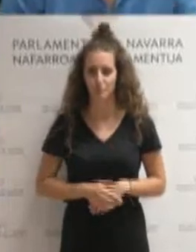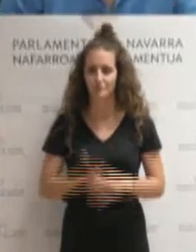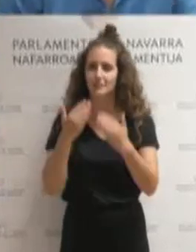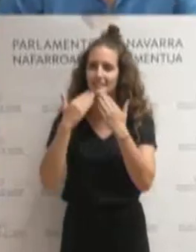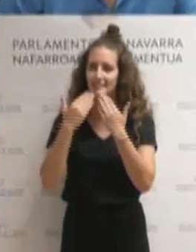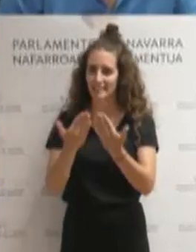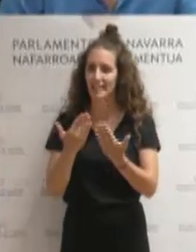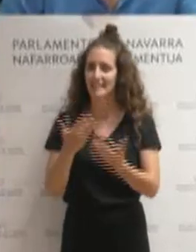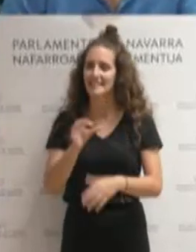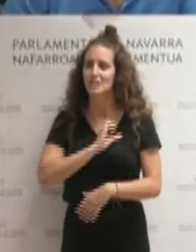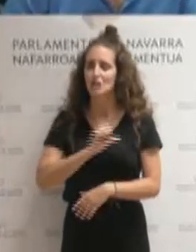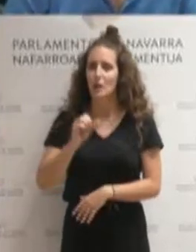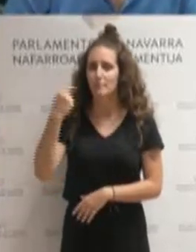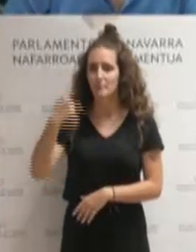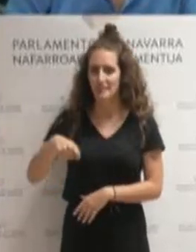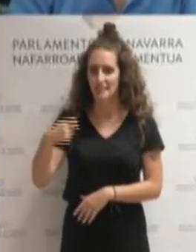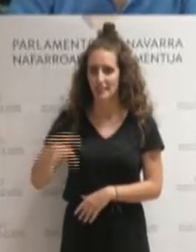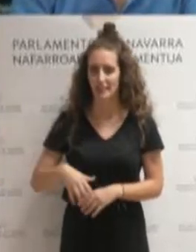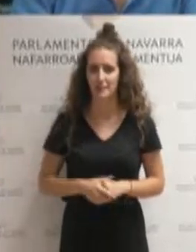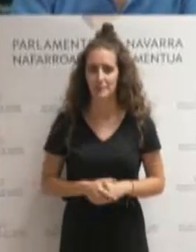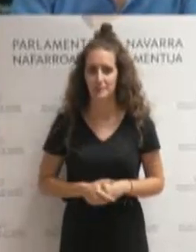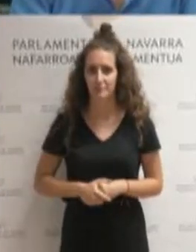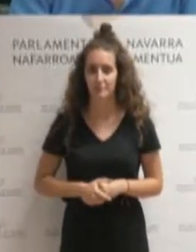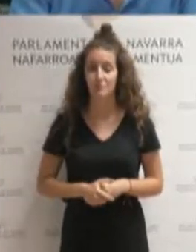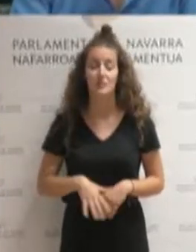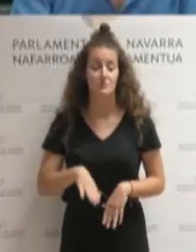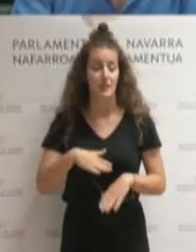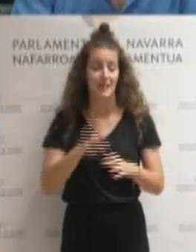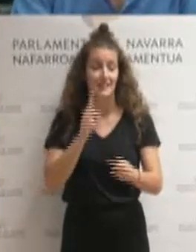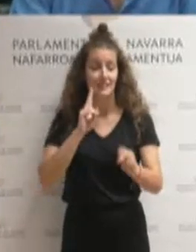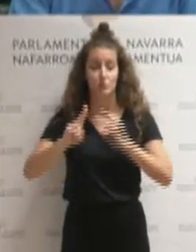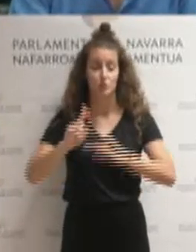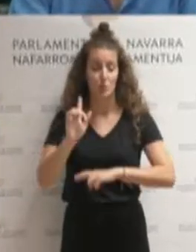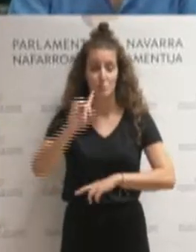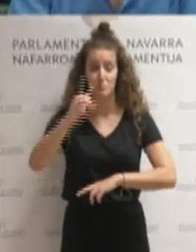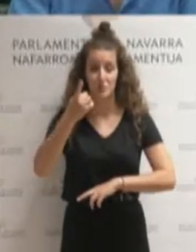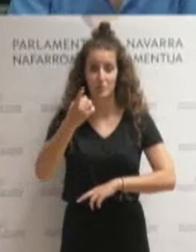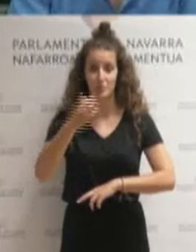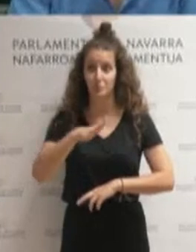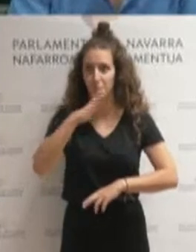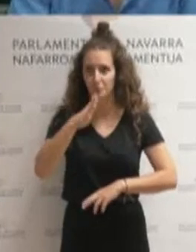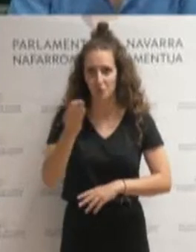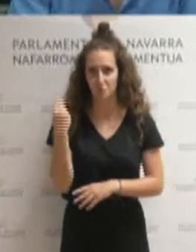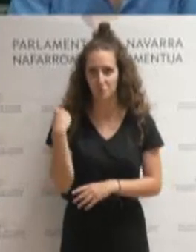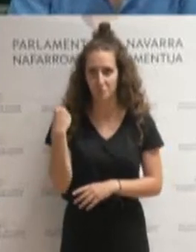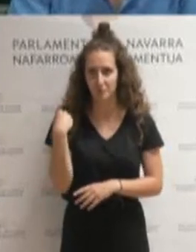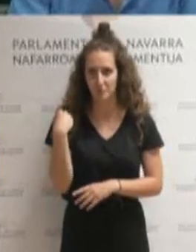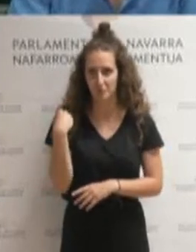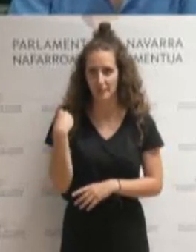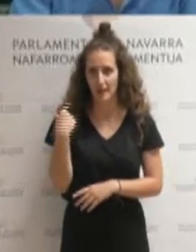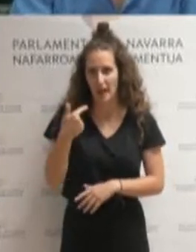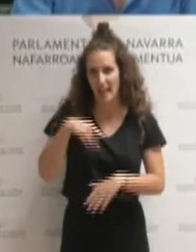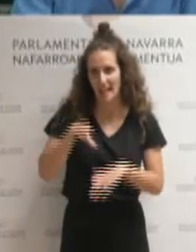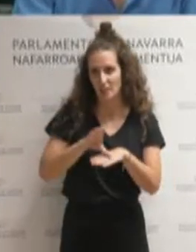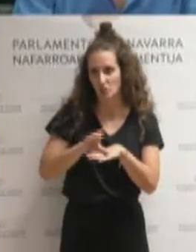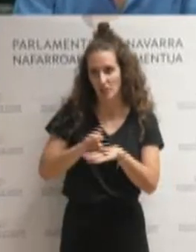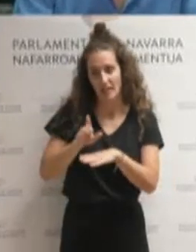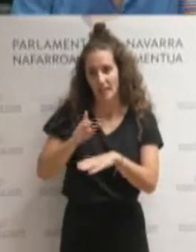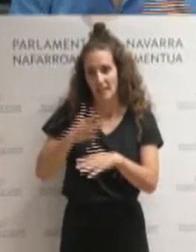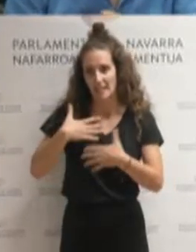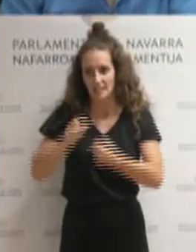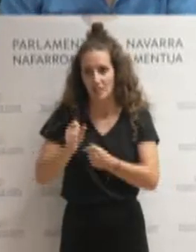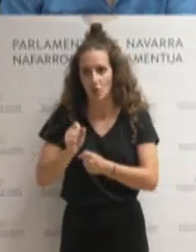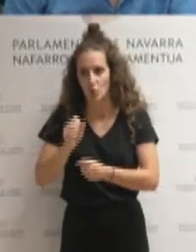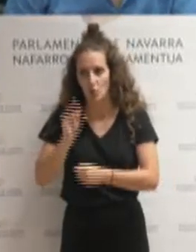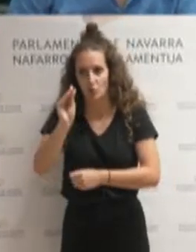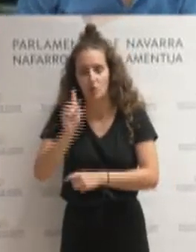Presidente Yauna, agradecerle la respuesta, sobre todo, en primer lugar, porque la pregunta tampoco iba dirigida a la consejera de Salud, sino